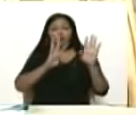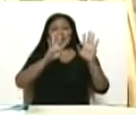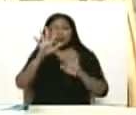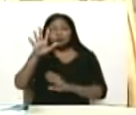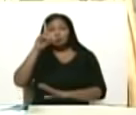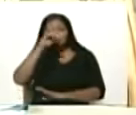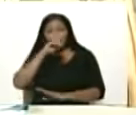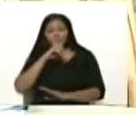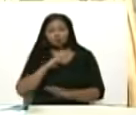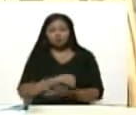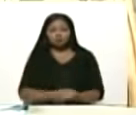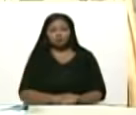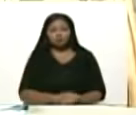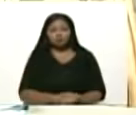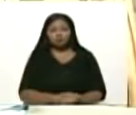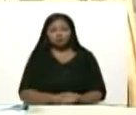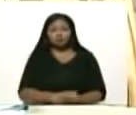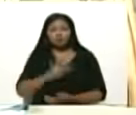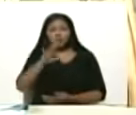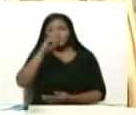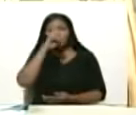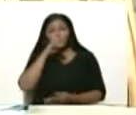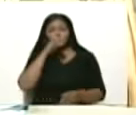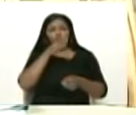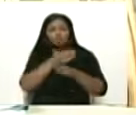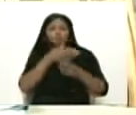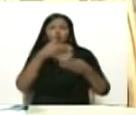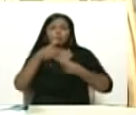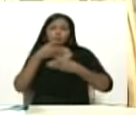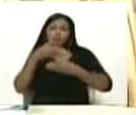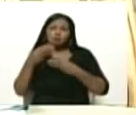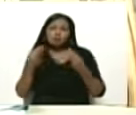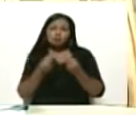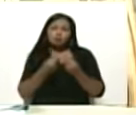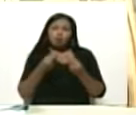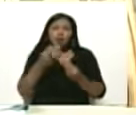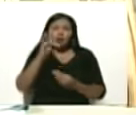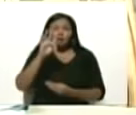años. Hace cinco años fuimos a compartir con Fidel